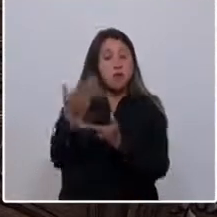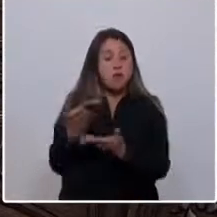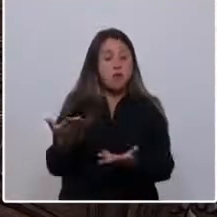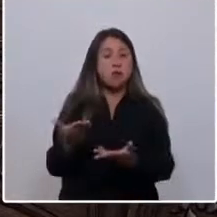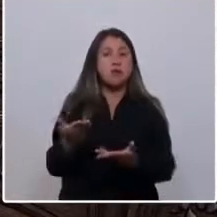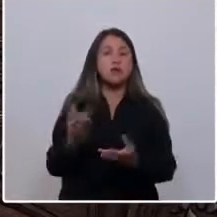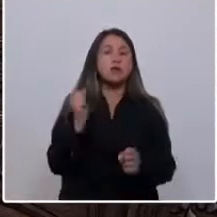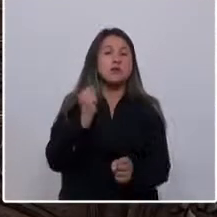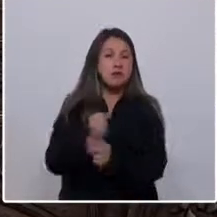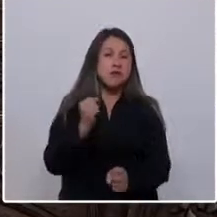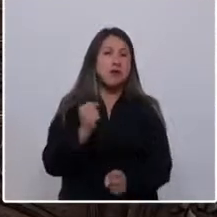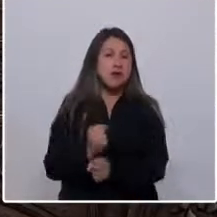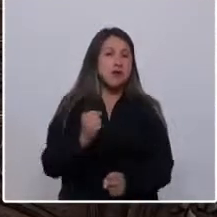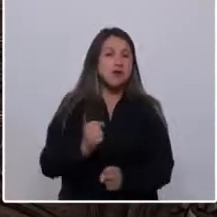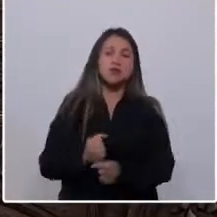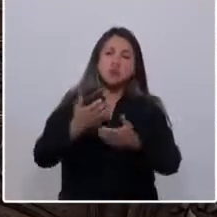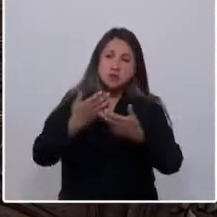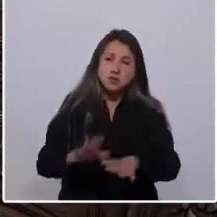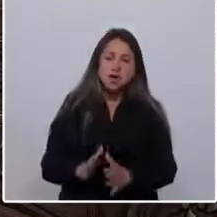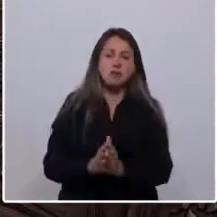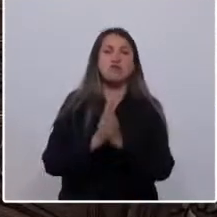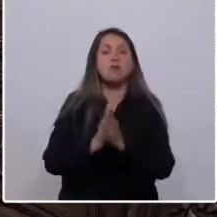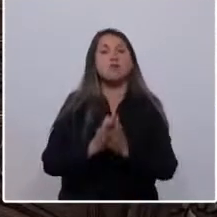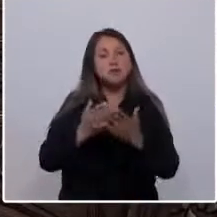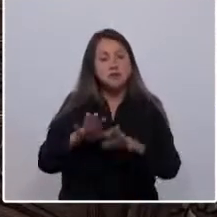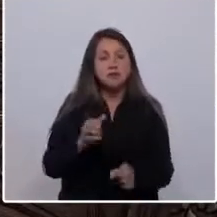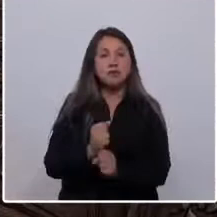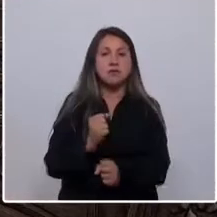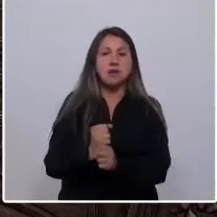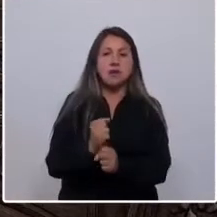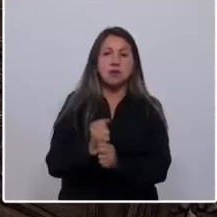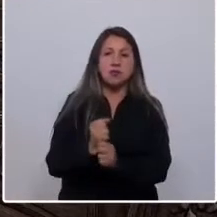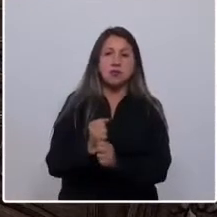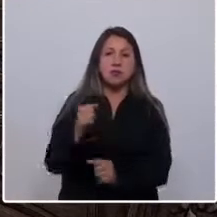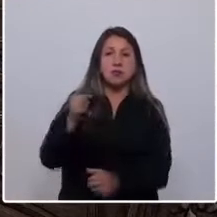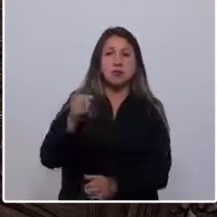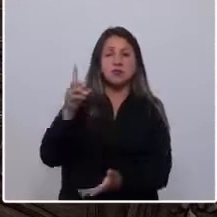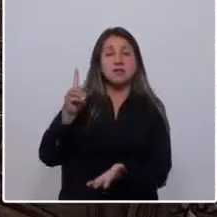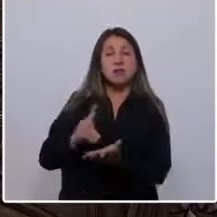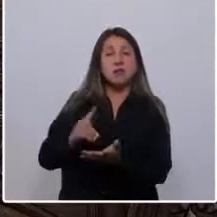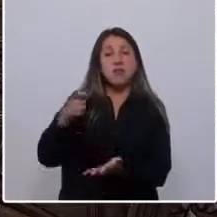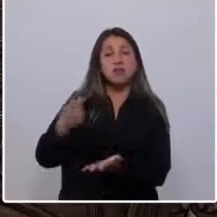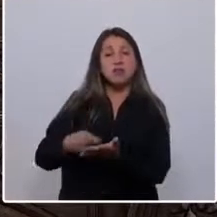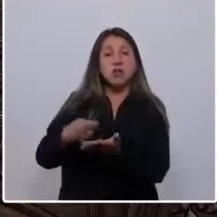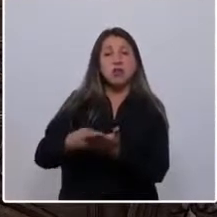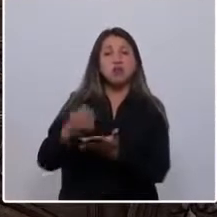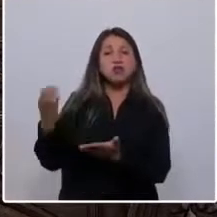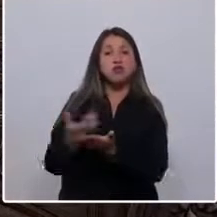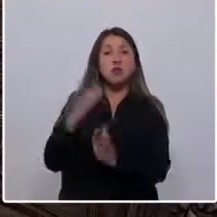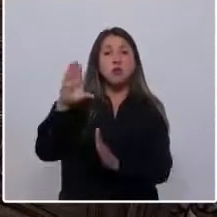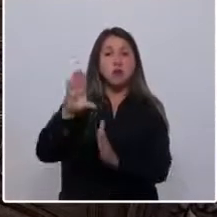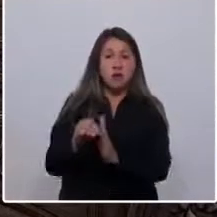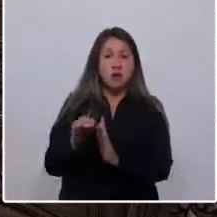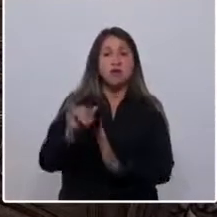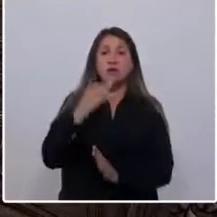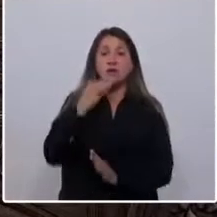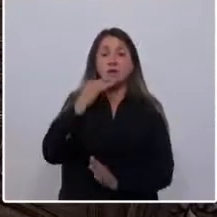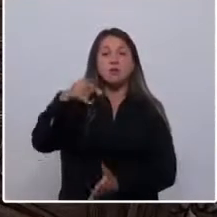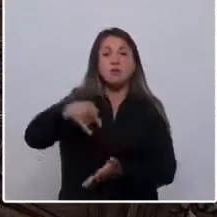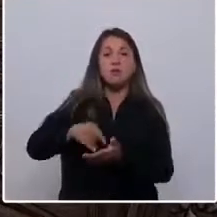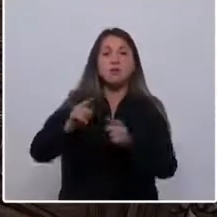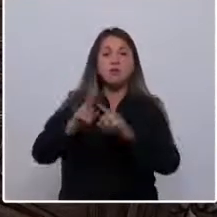rebajemos de una vez por todas y de verdad la dieta y las asignaciones de nuestros parlamentarios, que reformemos que ese órgano sea un órgano